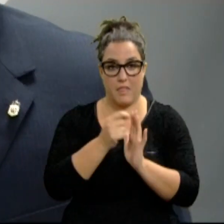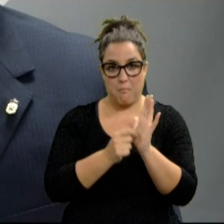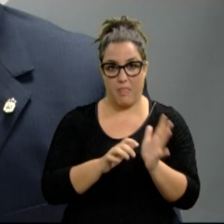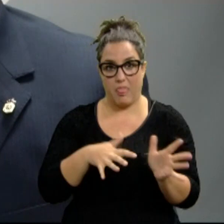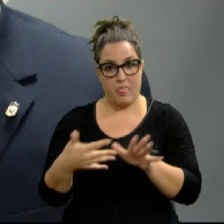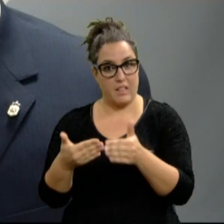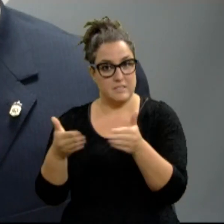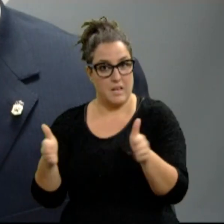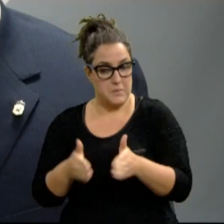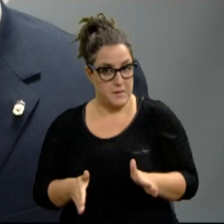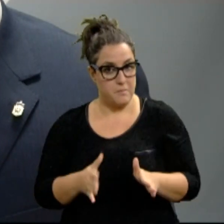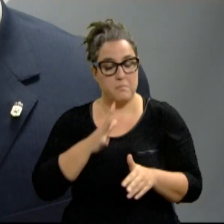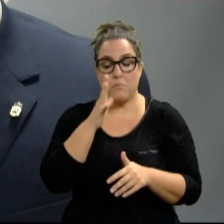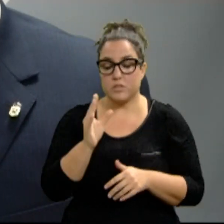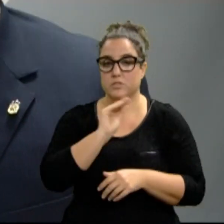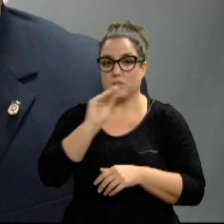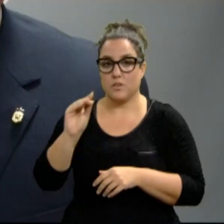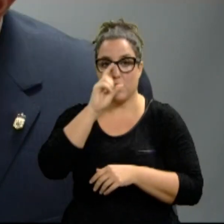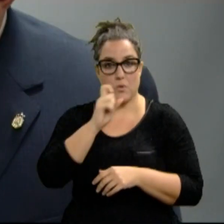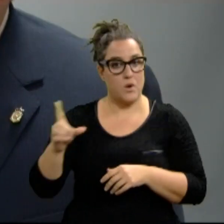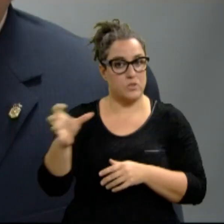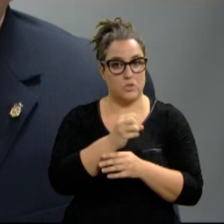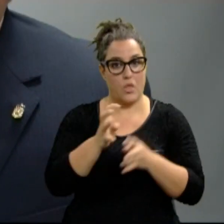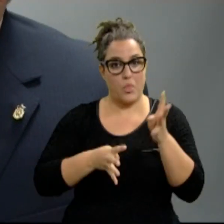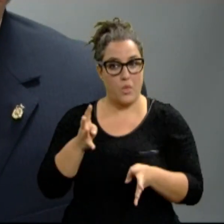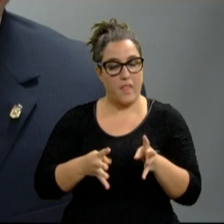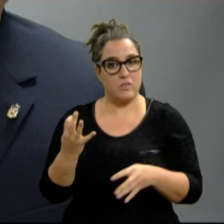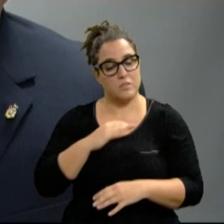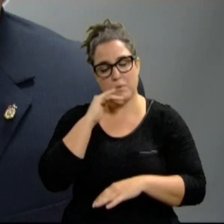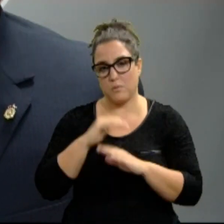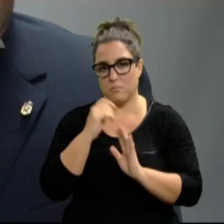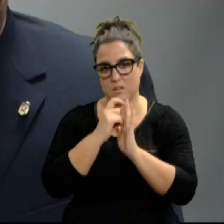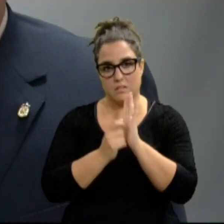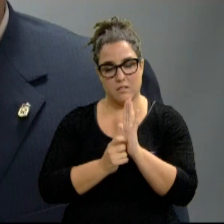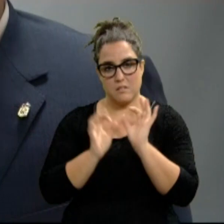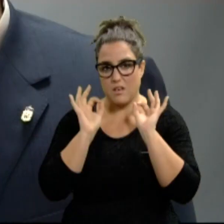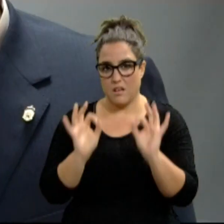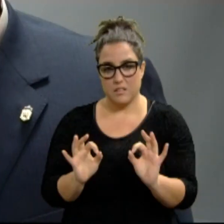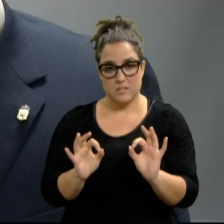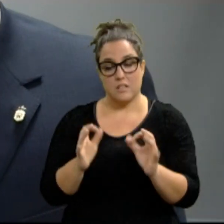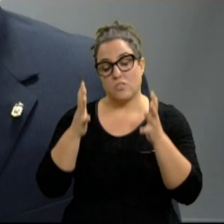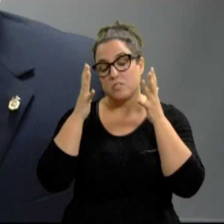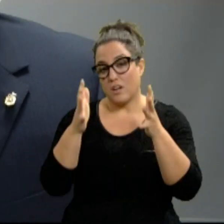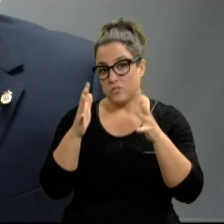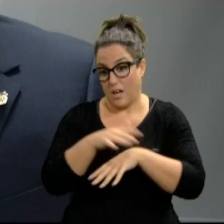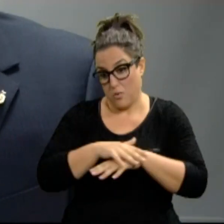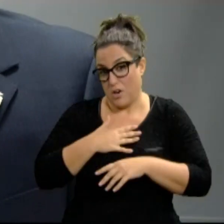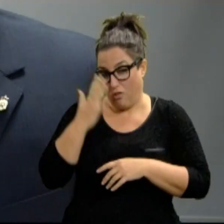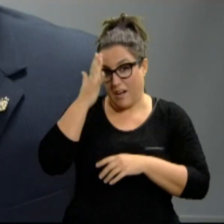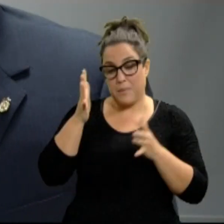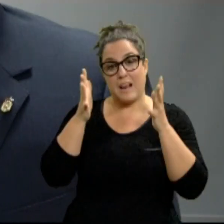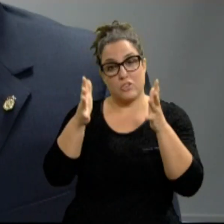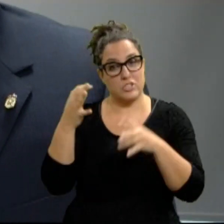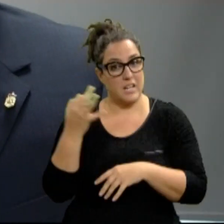recordar al conjunto de la ciudadanía la necesidad de cumplir las medidas preventivas. Lo que se recomienda es volver a Navarra es